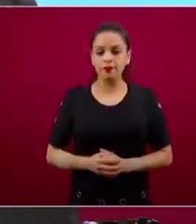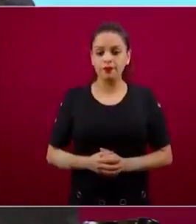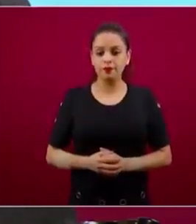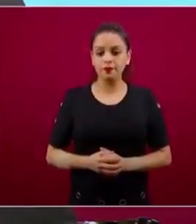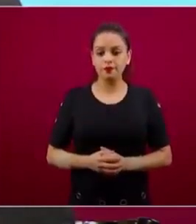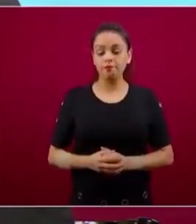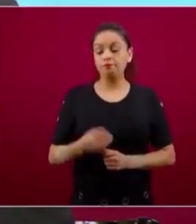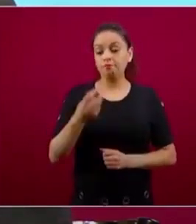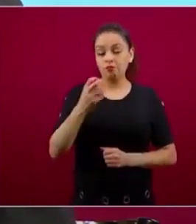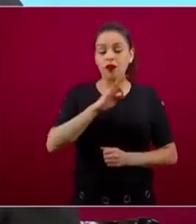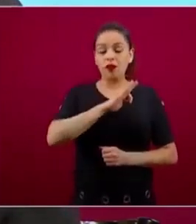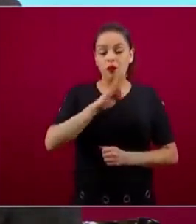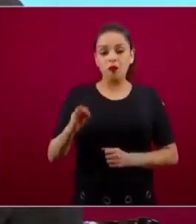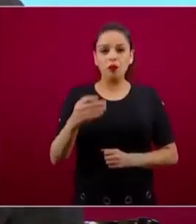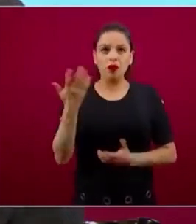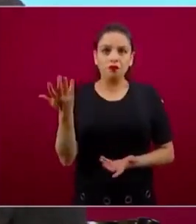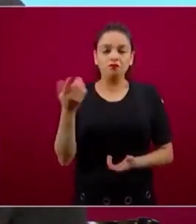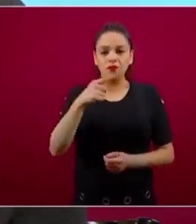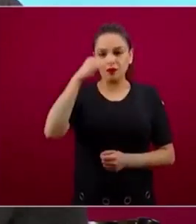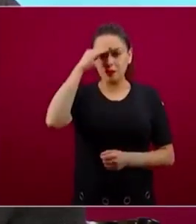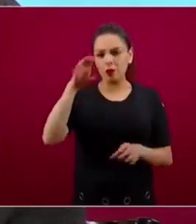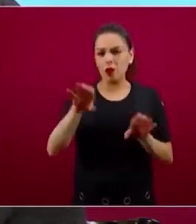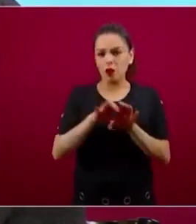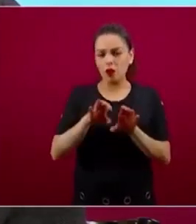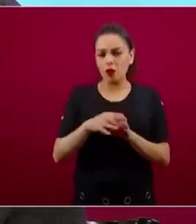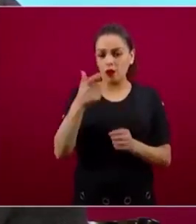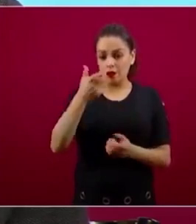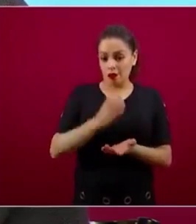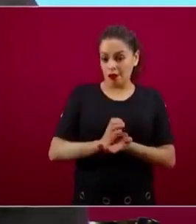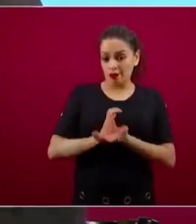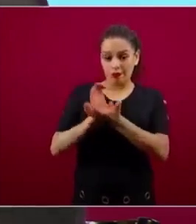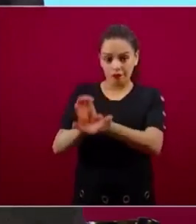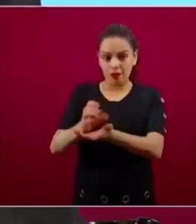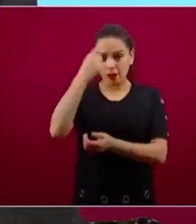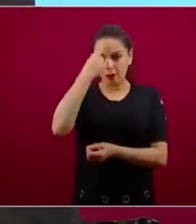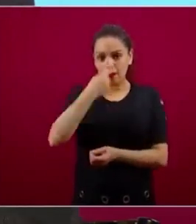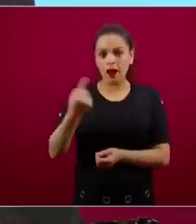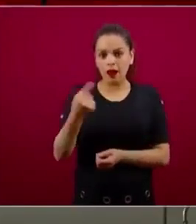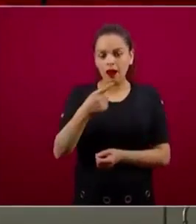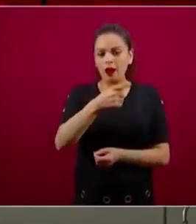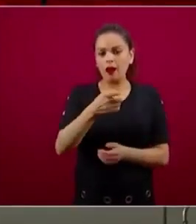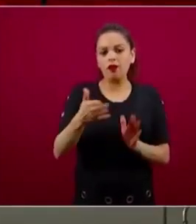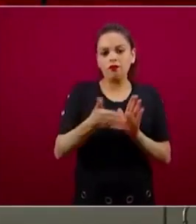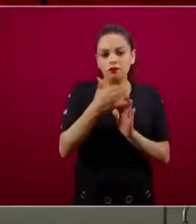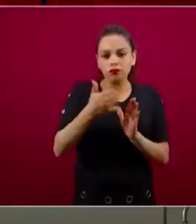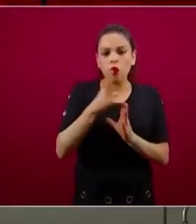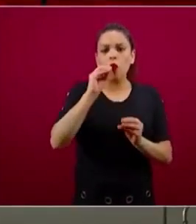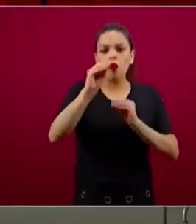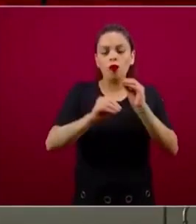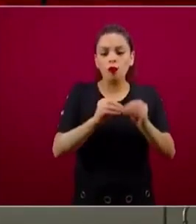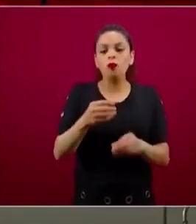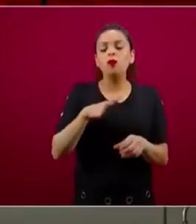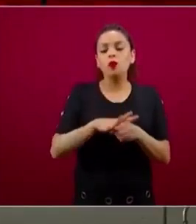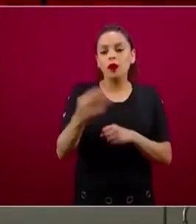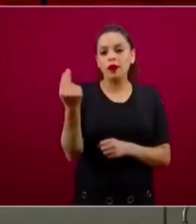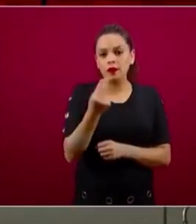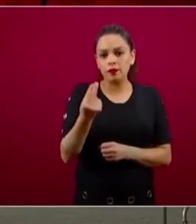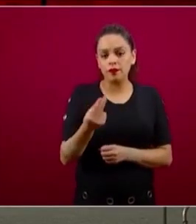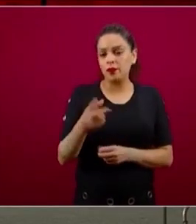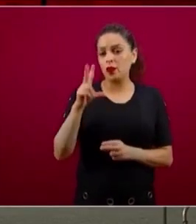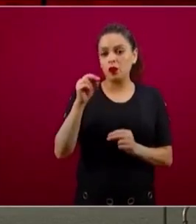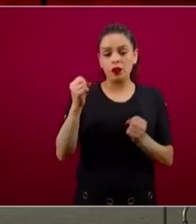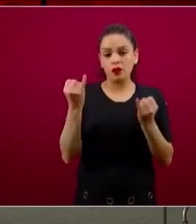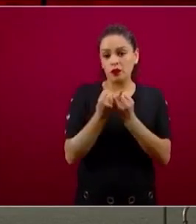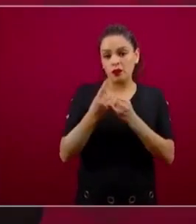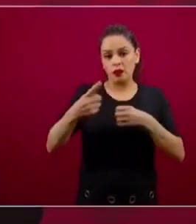de proyectos de inversión. No es lo mismo las necesidades que tenemos en Fronteras Norte como lo que corresponde en la frontera sur o en la zona